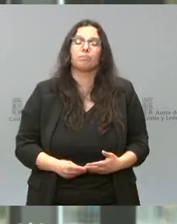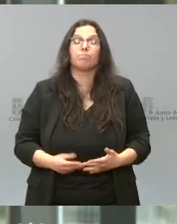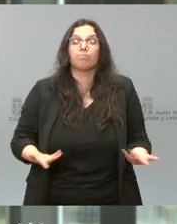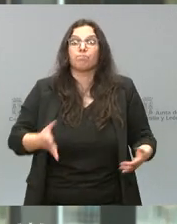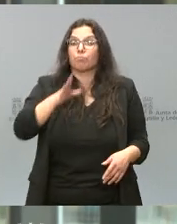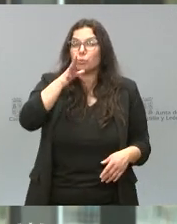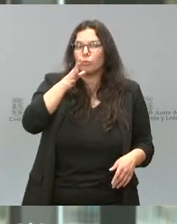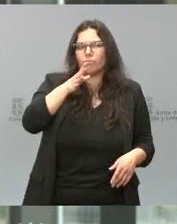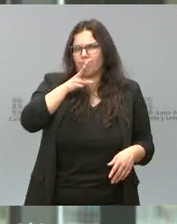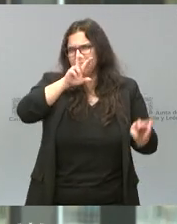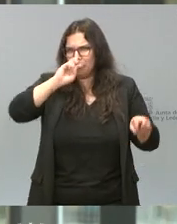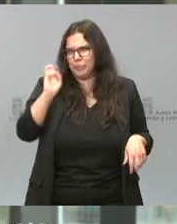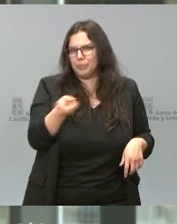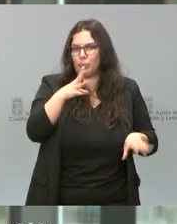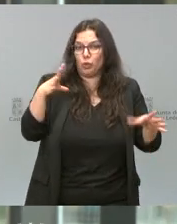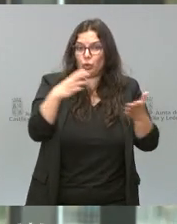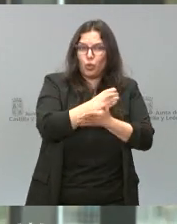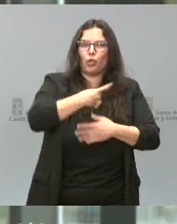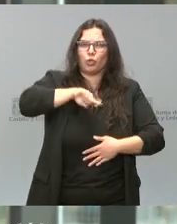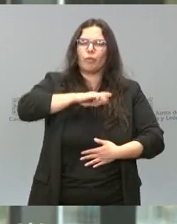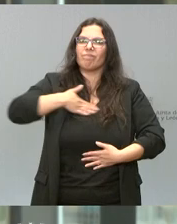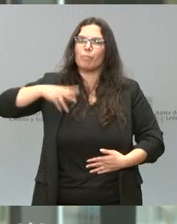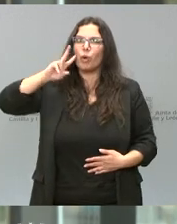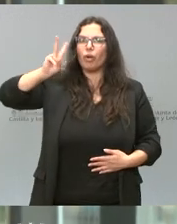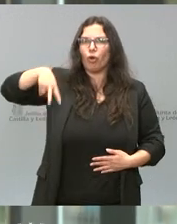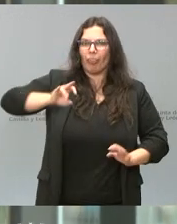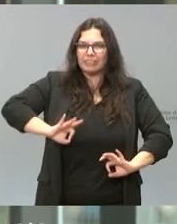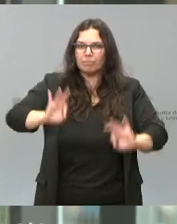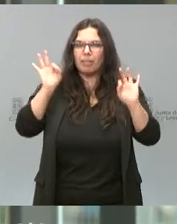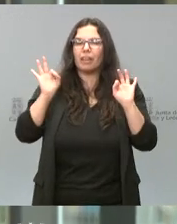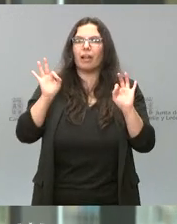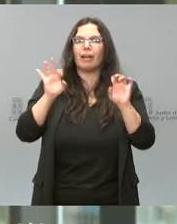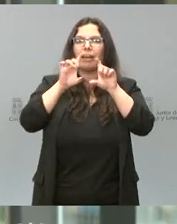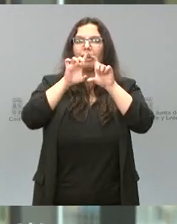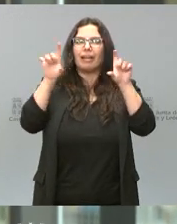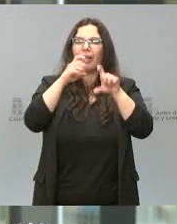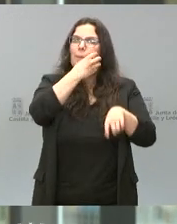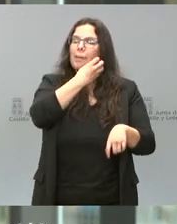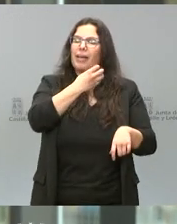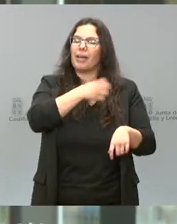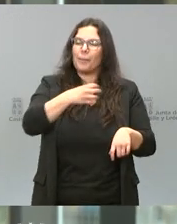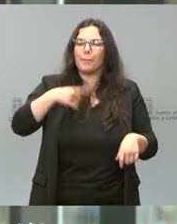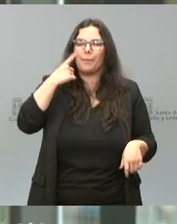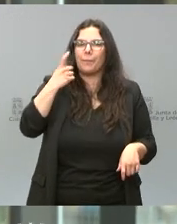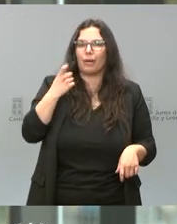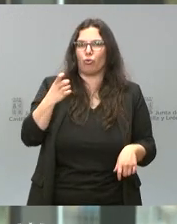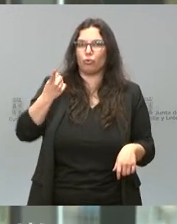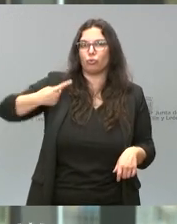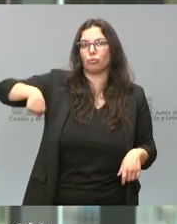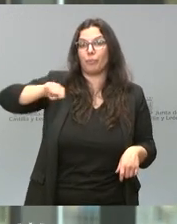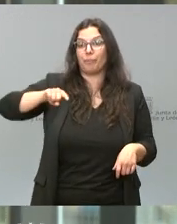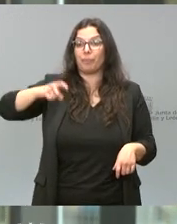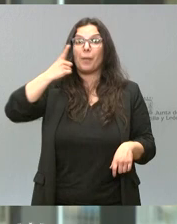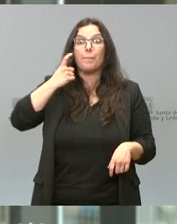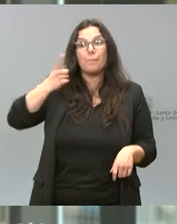esto, y muchas otras cuestiones, queremos hacer un reconocimiento expreso a las entidades financieras, a los bancos. Las entidades